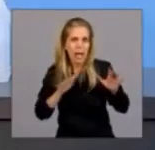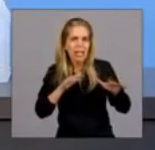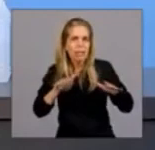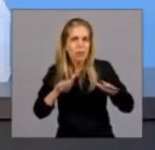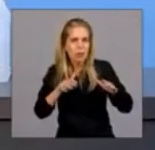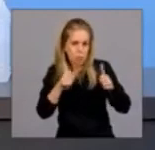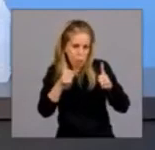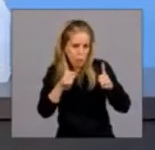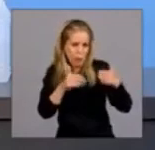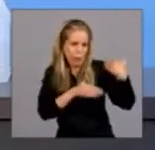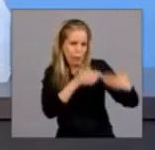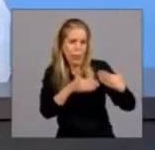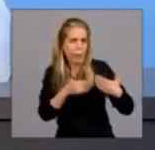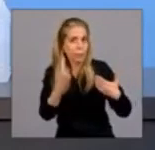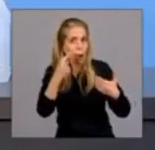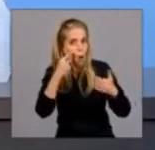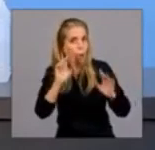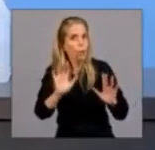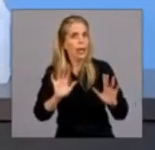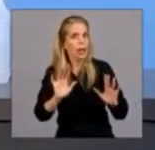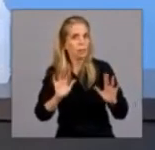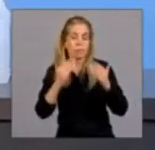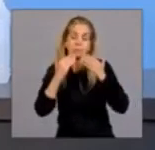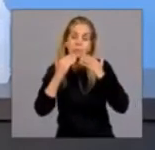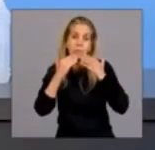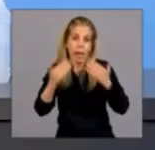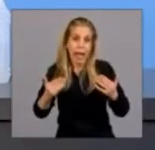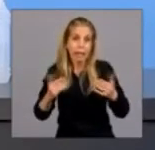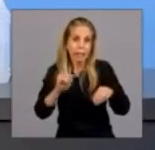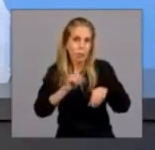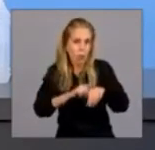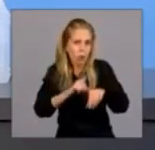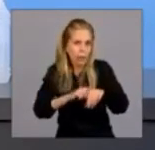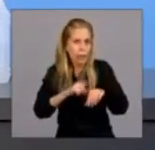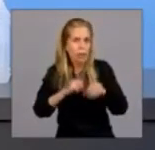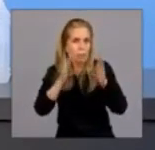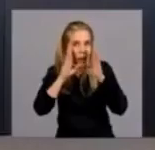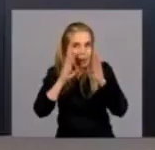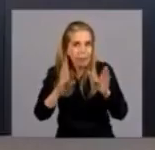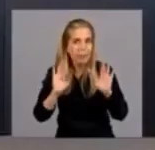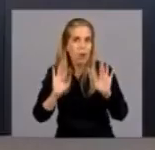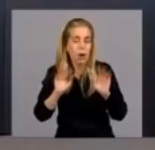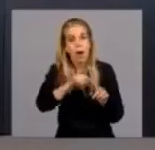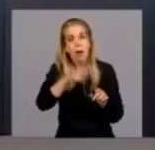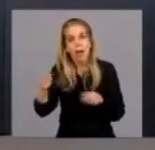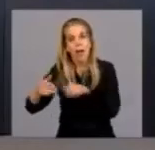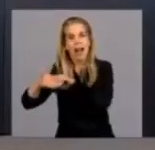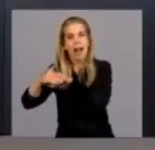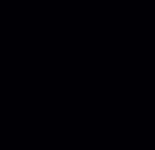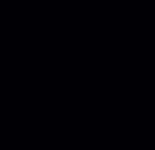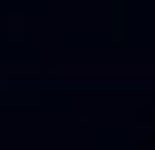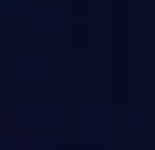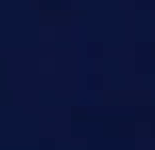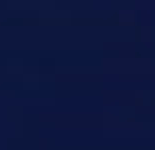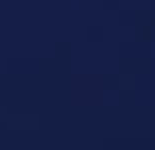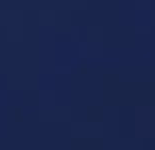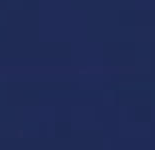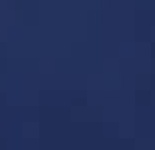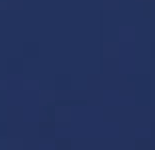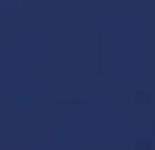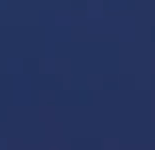seguir haciéndolo. Así que dándoles las gracias por el tiempo y por la atención, lo invito a Horacio para que nos...